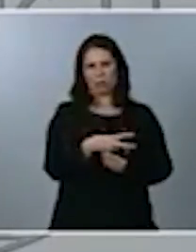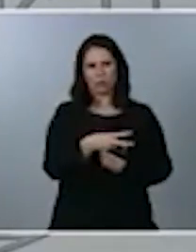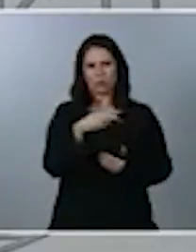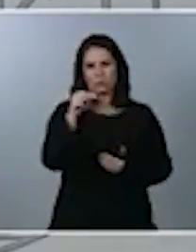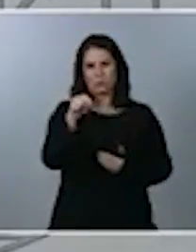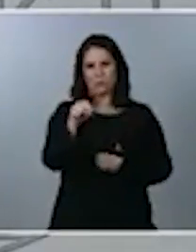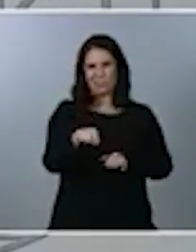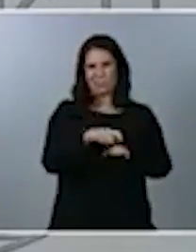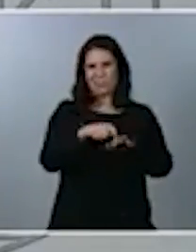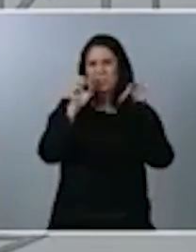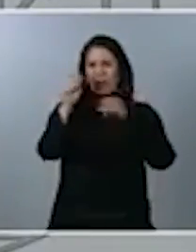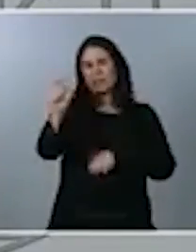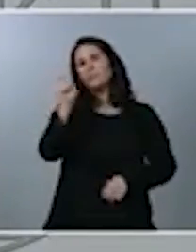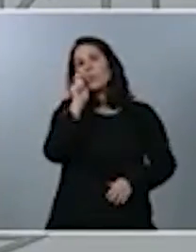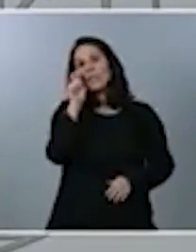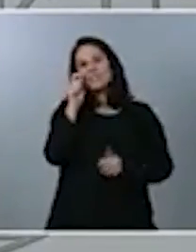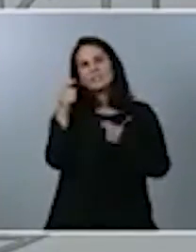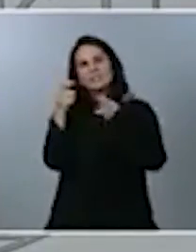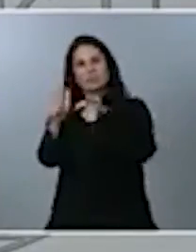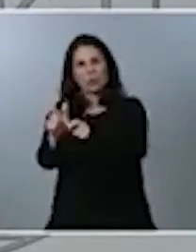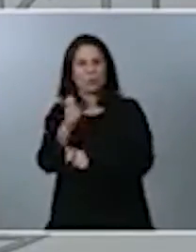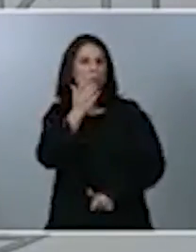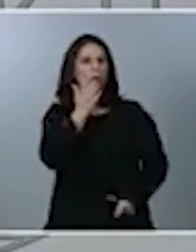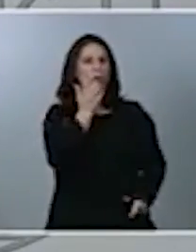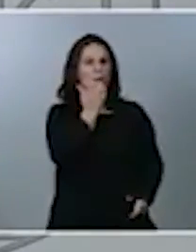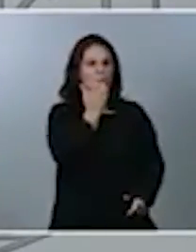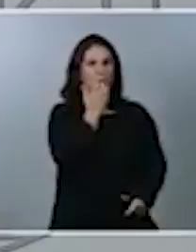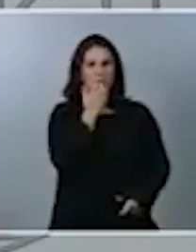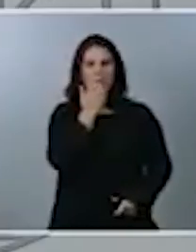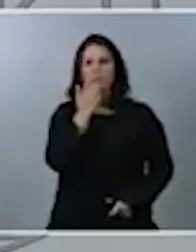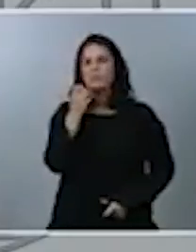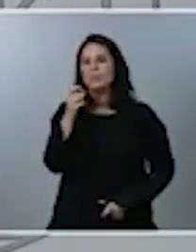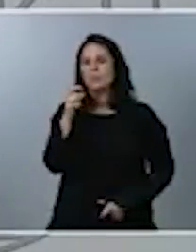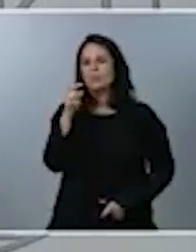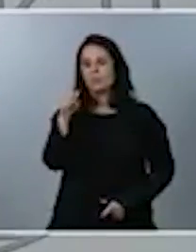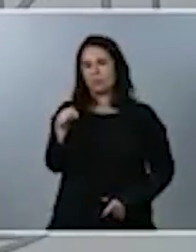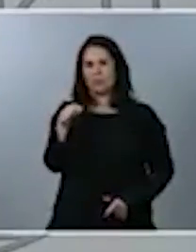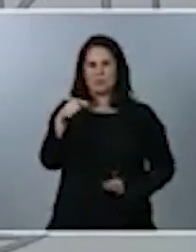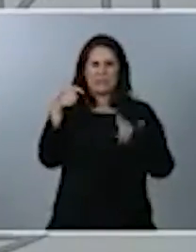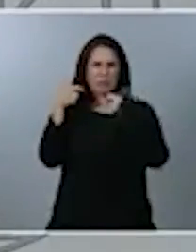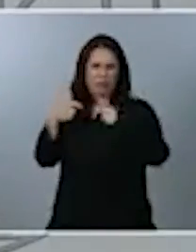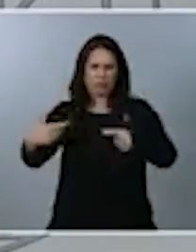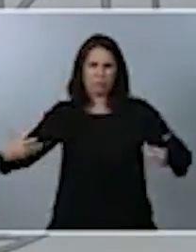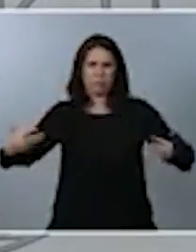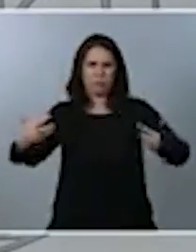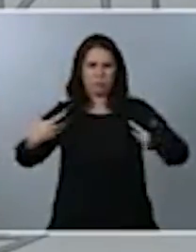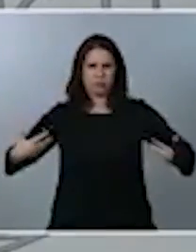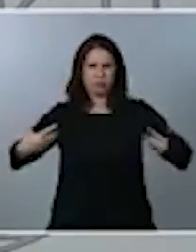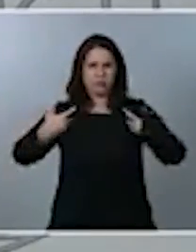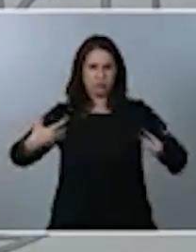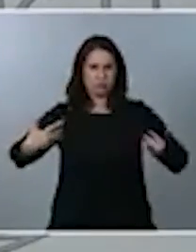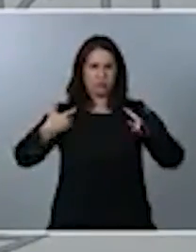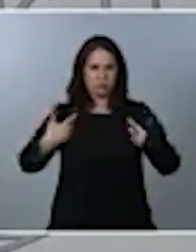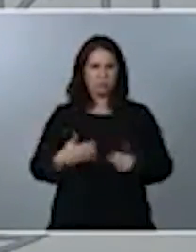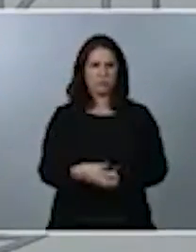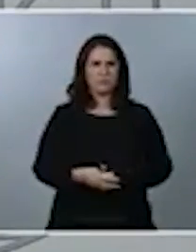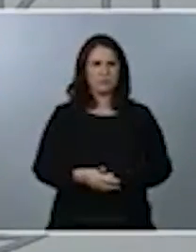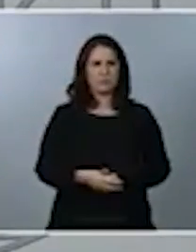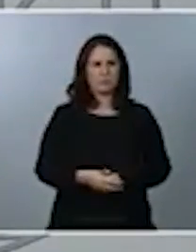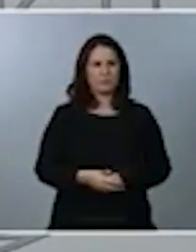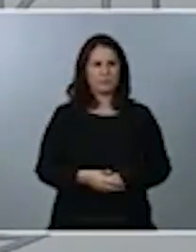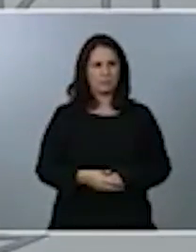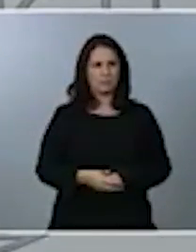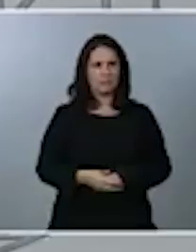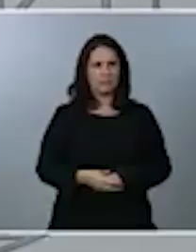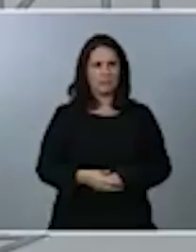del turismo para acompañar a todo el sector que más está sufriendo esta situación de la pandemia. Queremos volver a estar